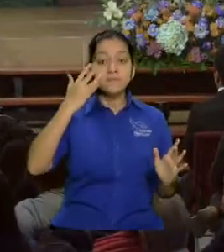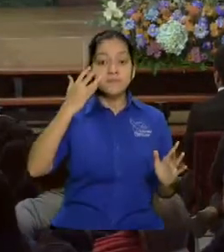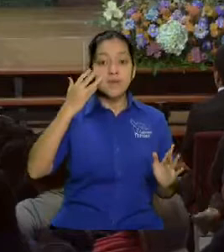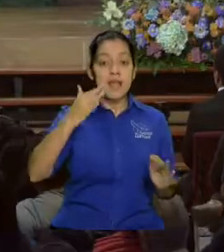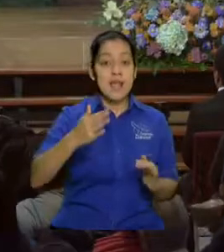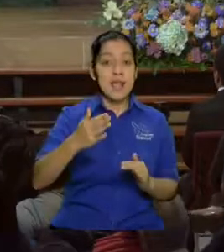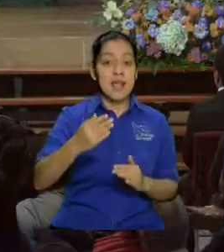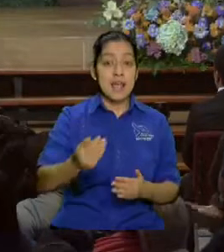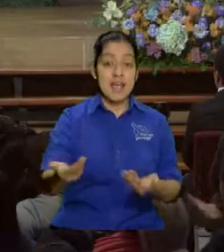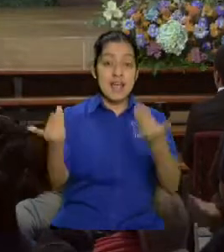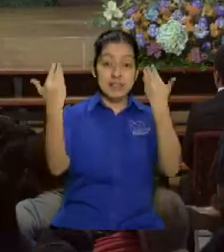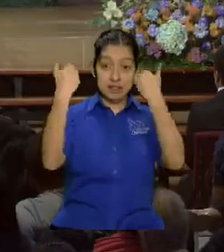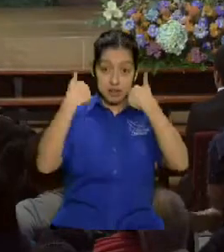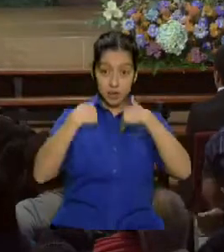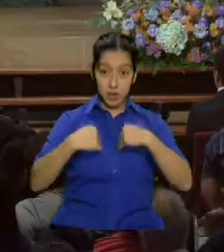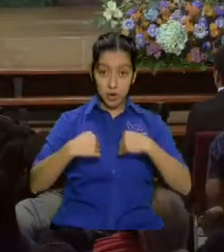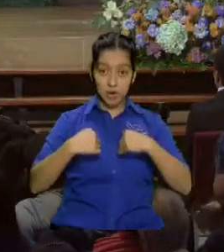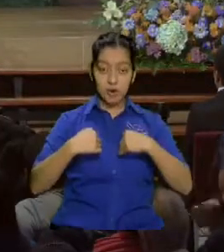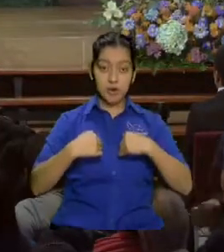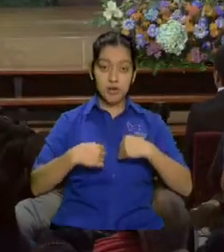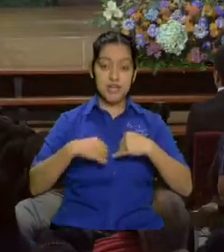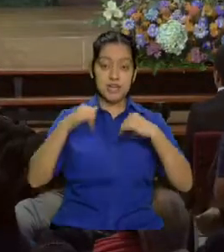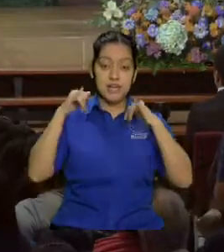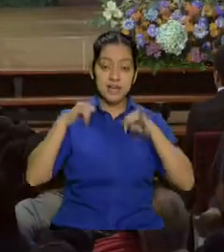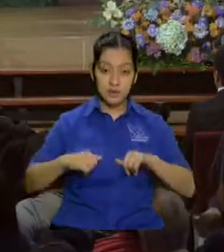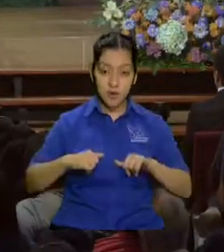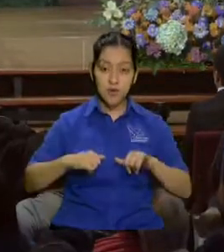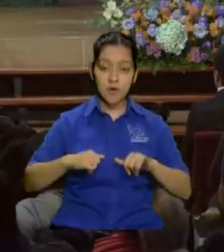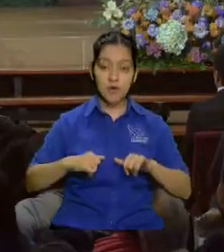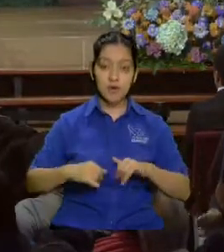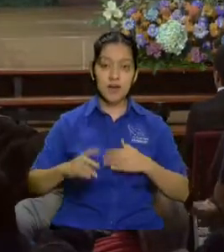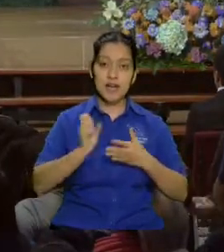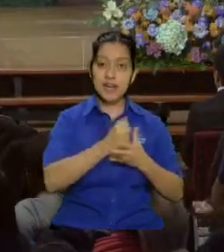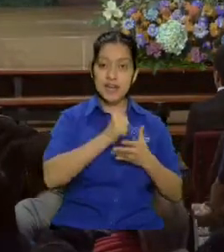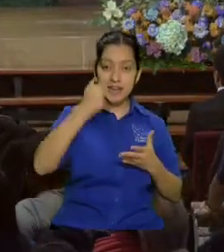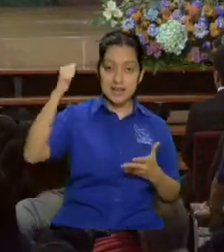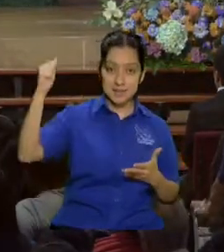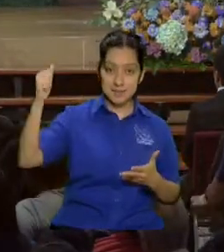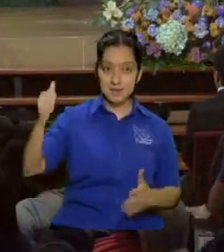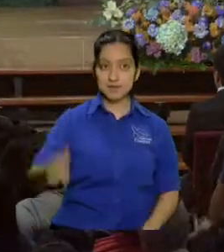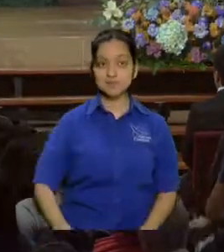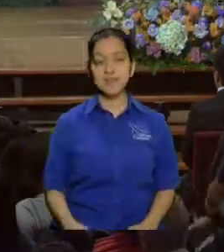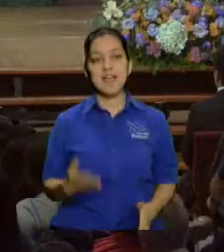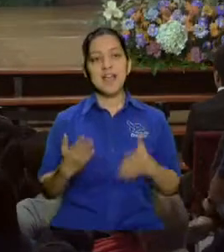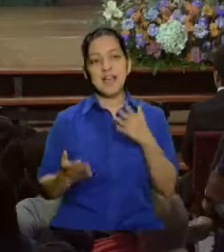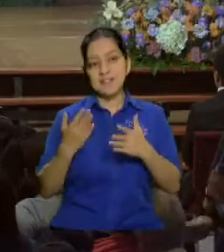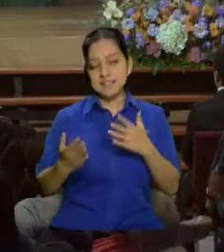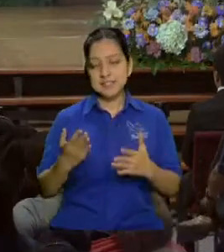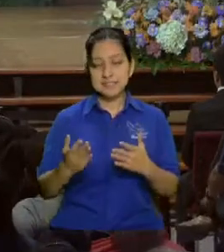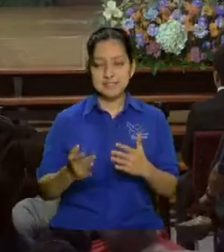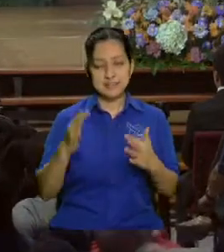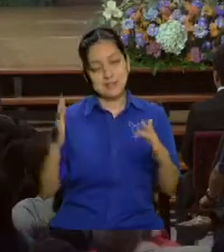entró y se quedó grabado en el alma a veces los olores que llegan son de comida